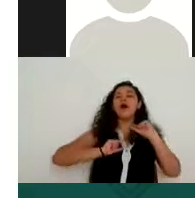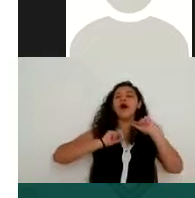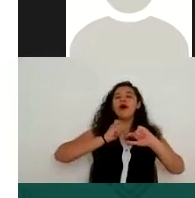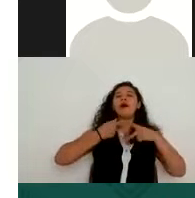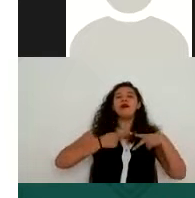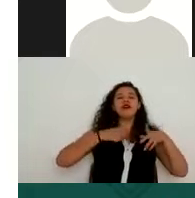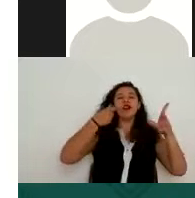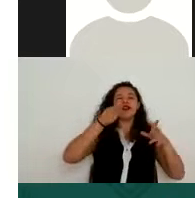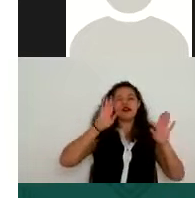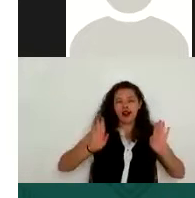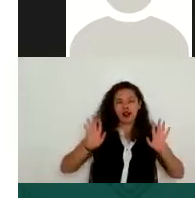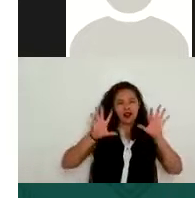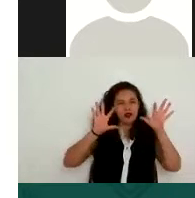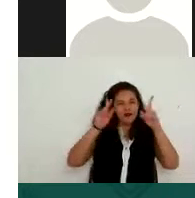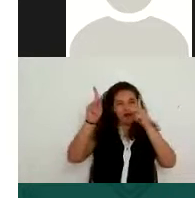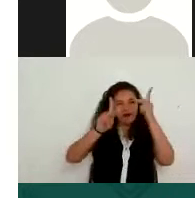Pero bueno.